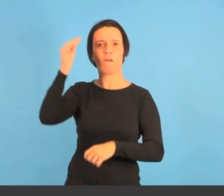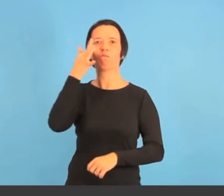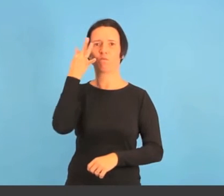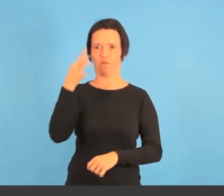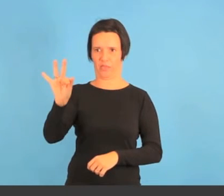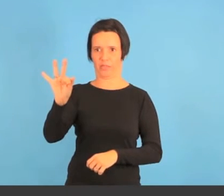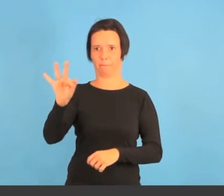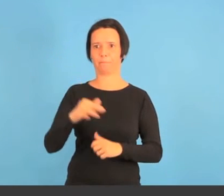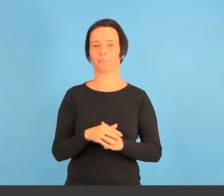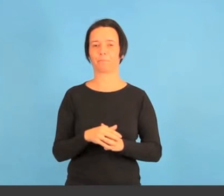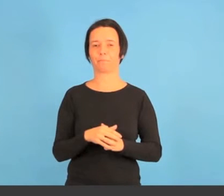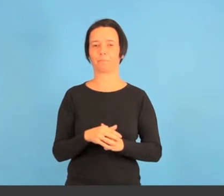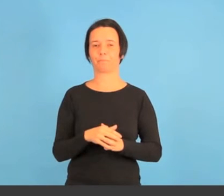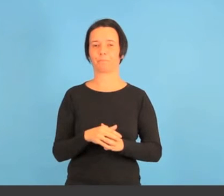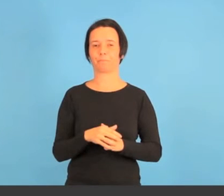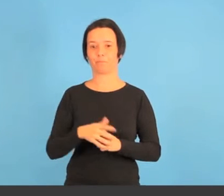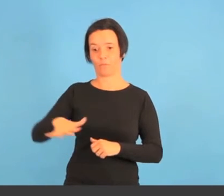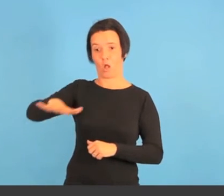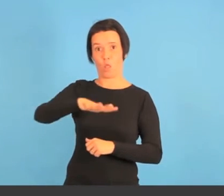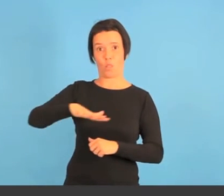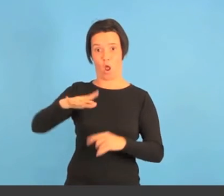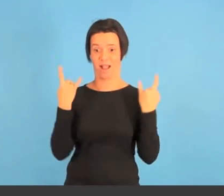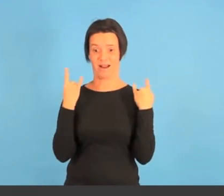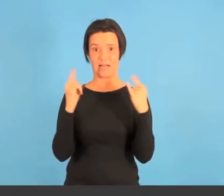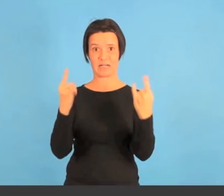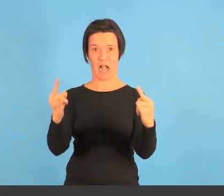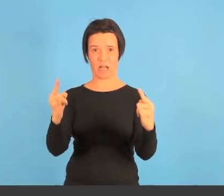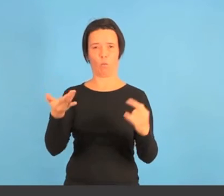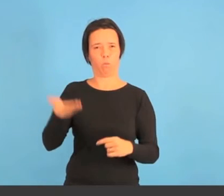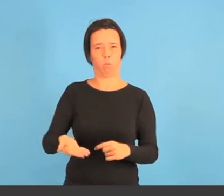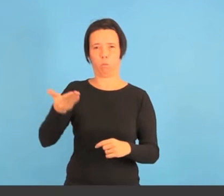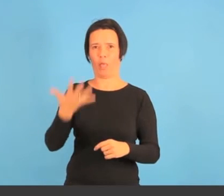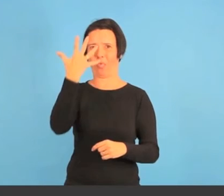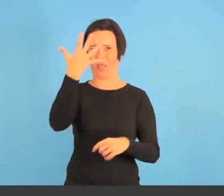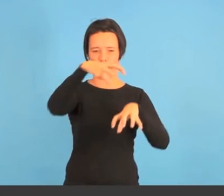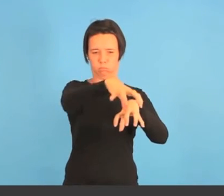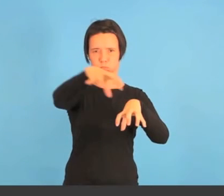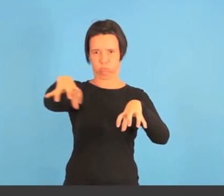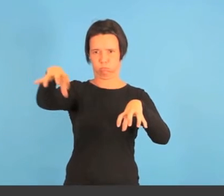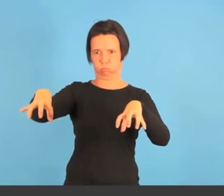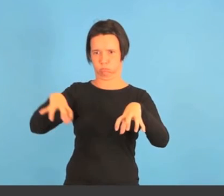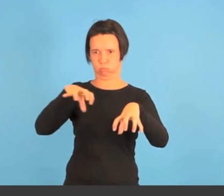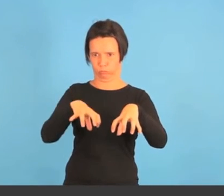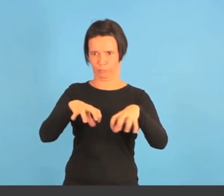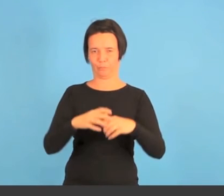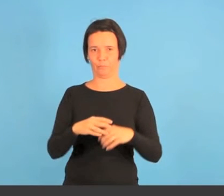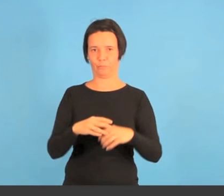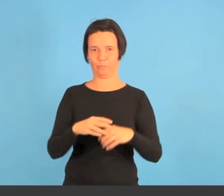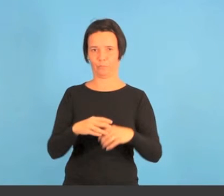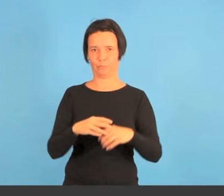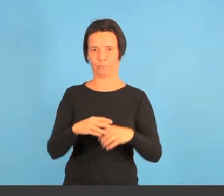del arte colonial francés. Una importante zona ajardinada, dividida en cinco ambientes,